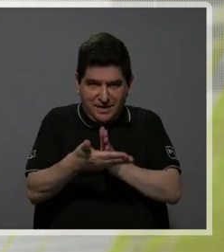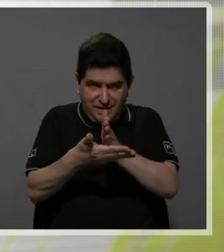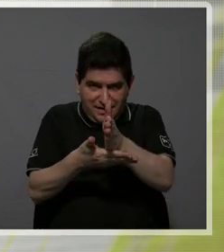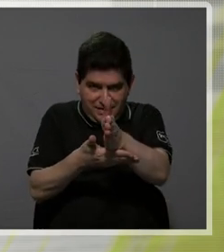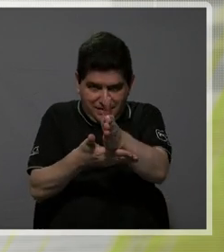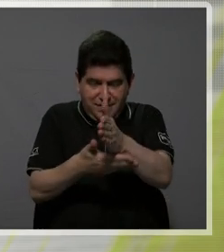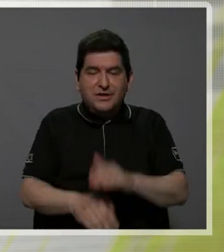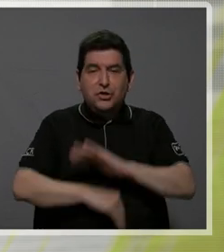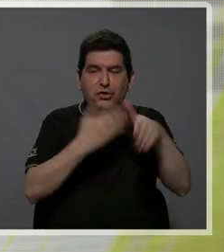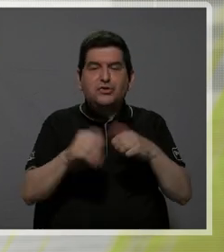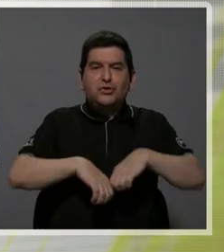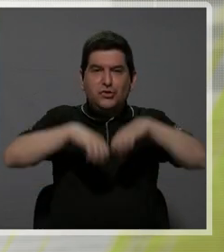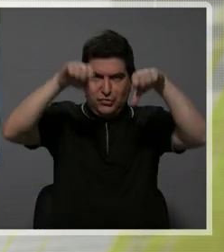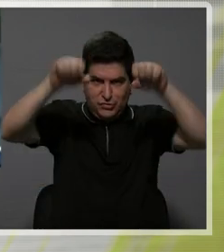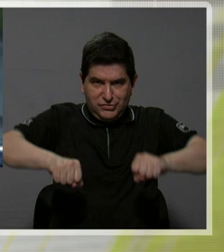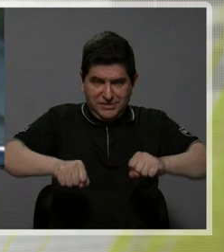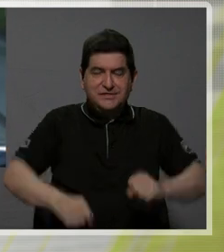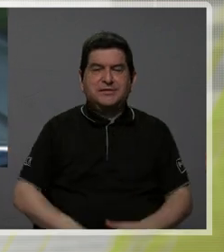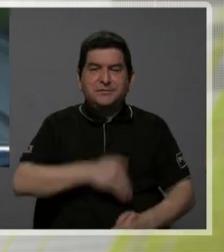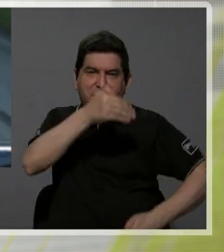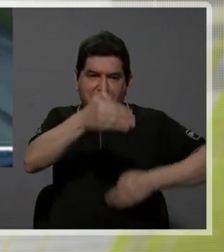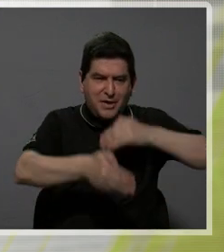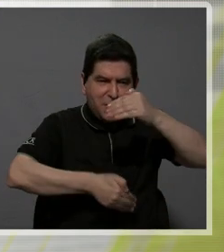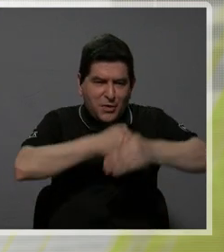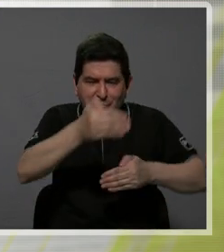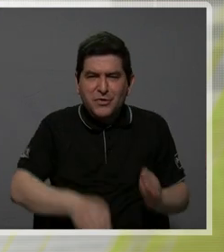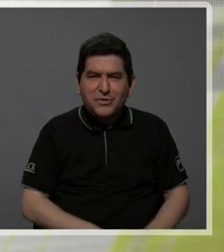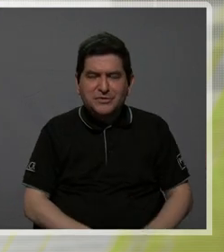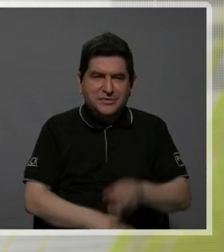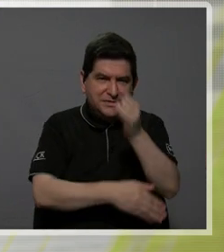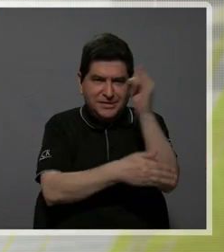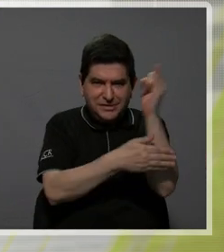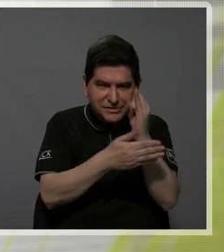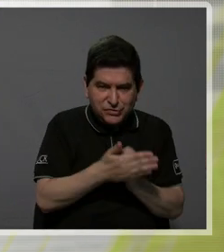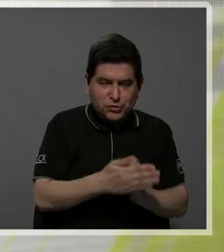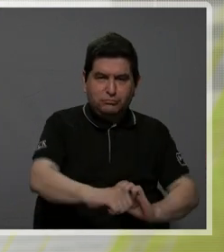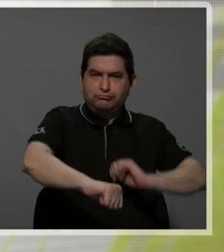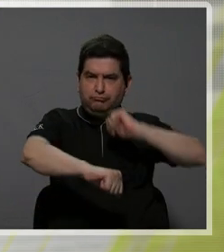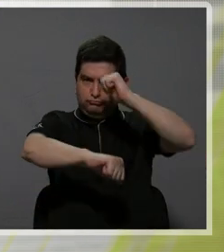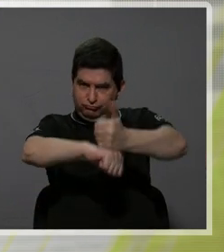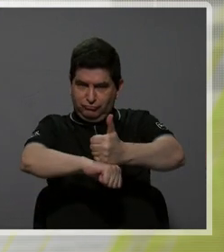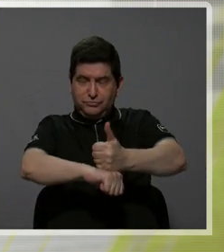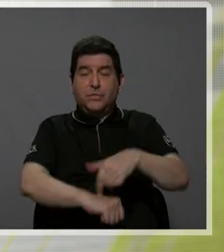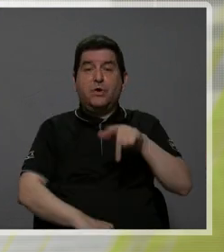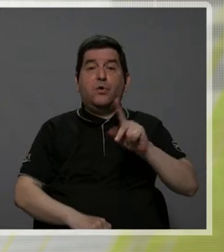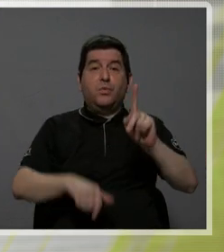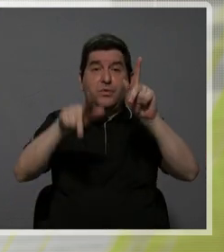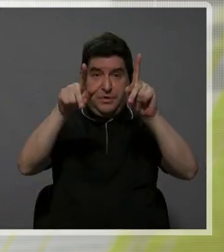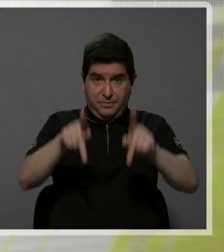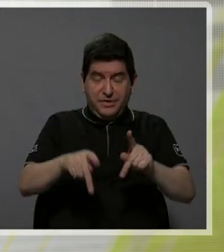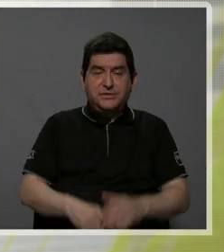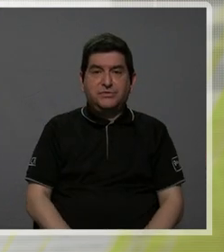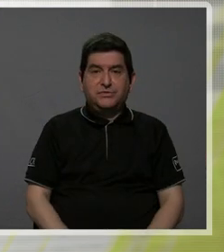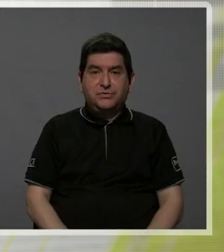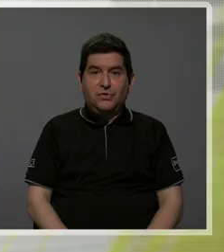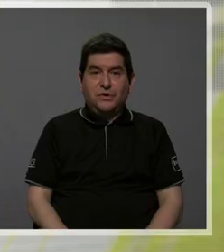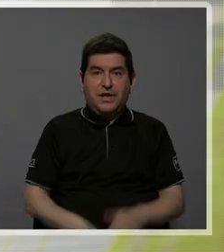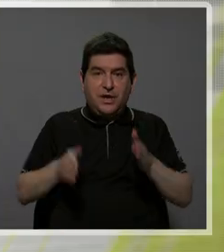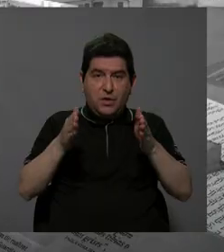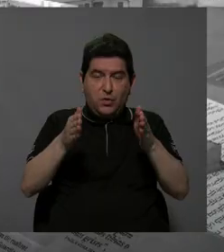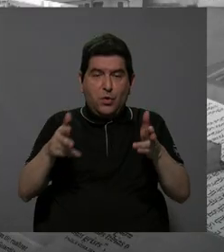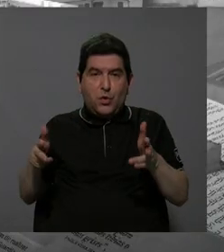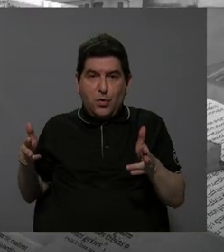Todos esos son sistemas que tienen todo un proceso de diseño, de instalación y que permiten que si un usuario se sale de la vía